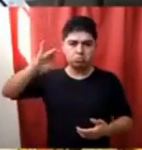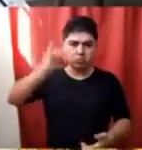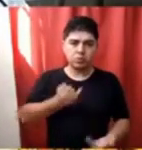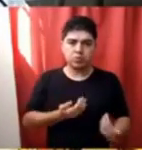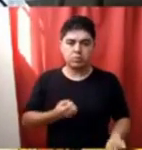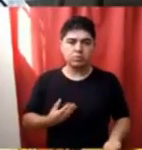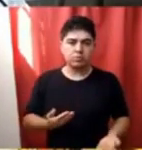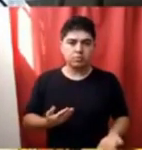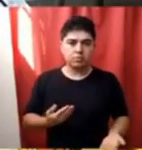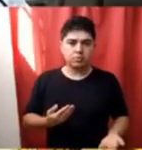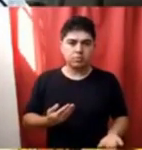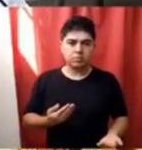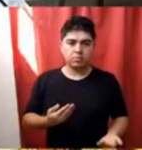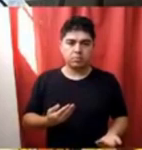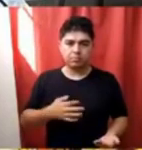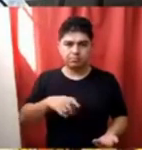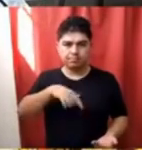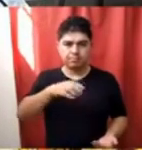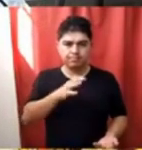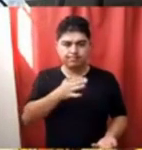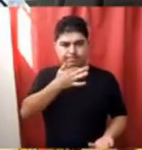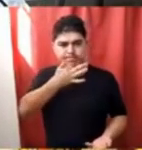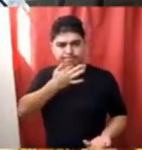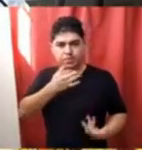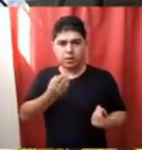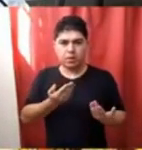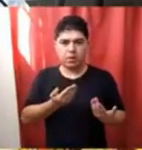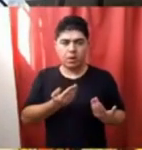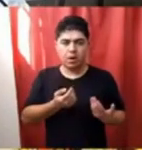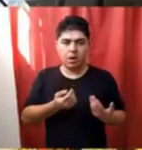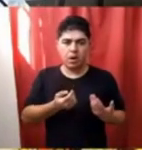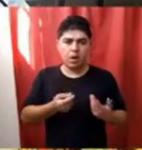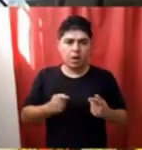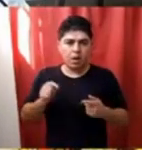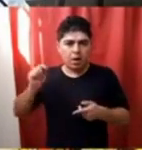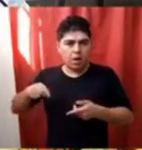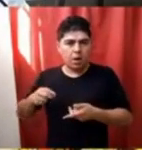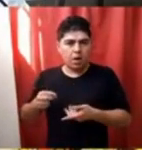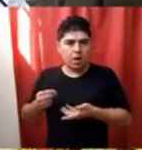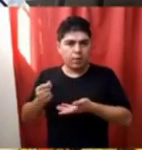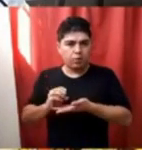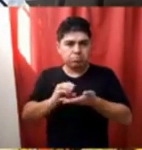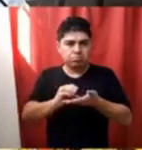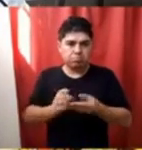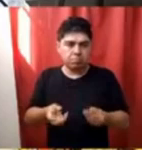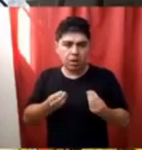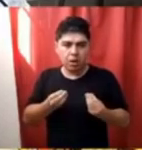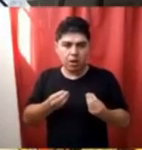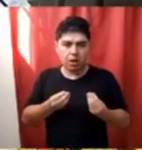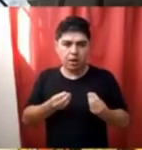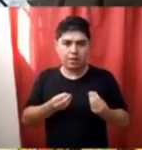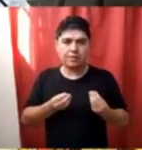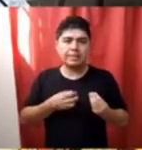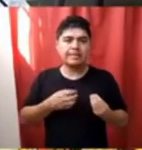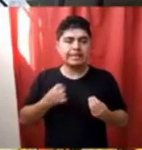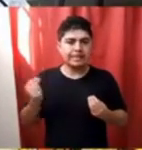entendemos que la finalidad que se persigue con el mismo es realmente necesaria,